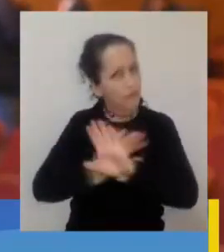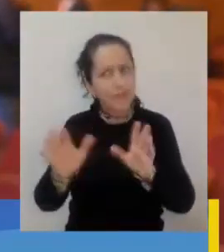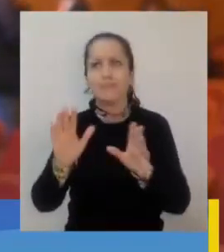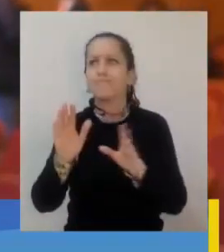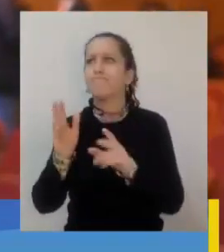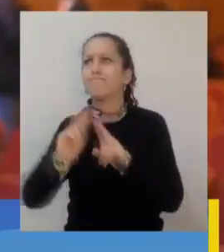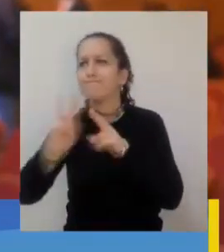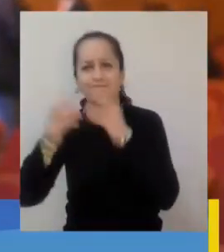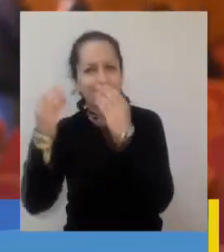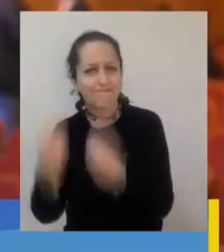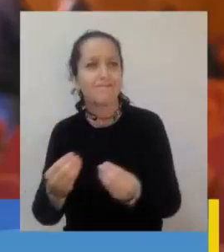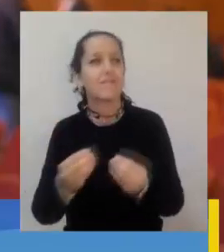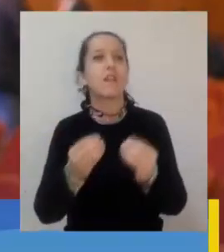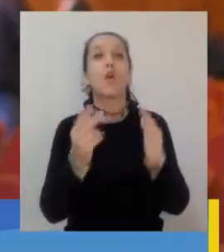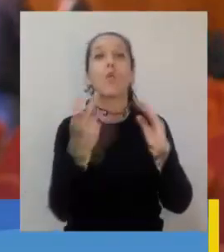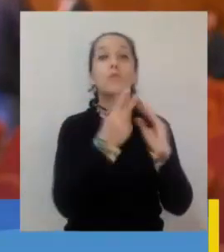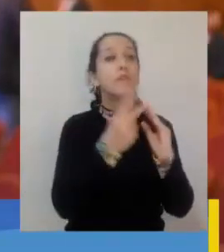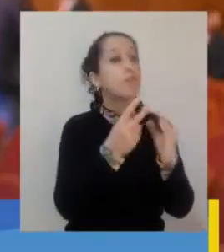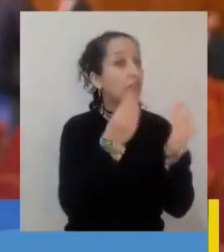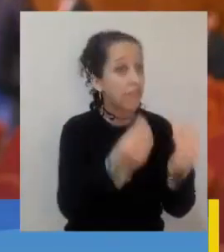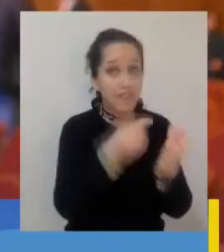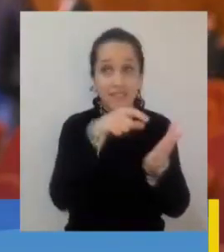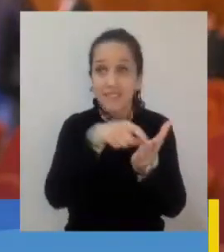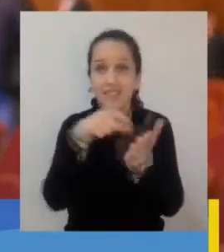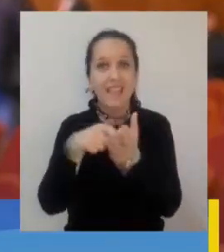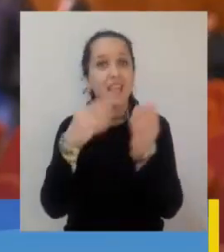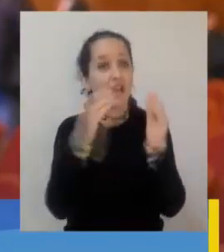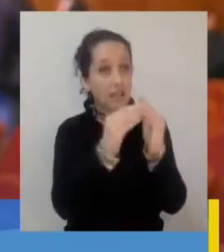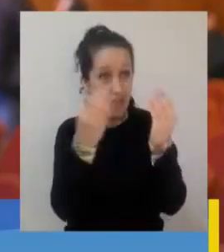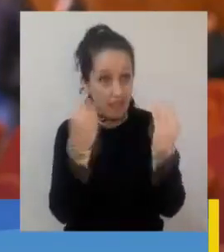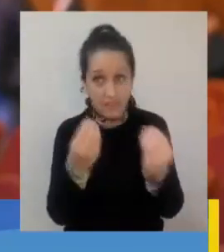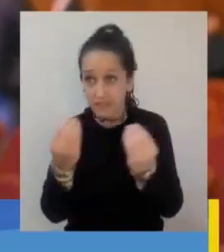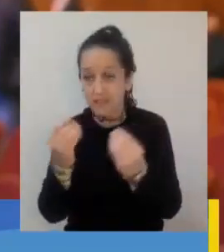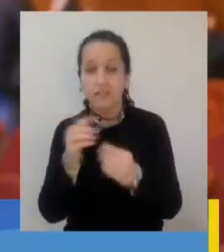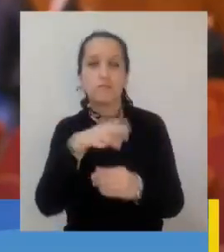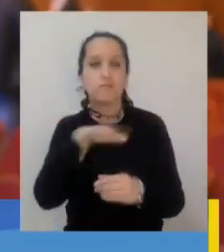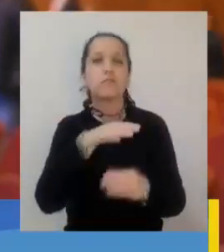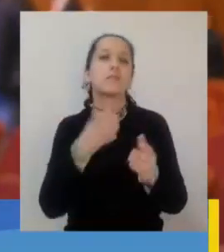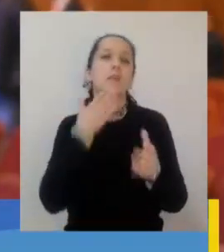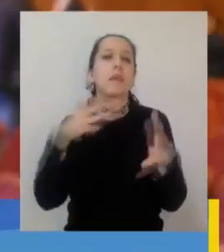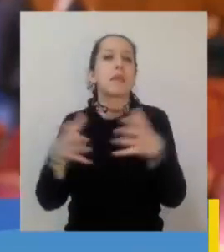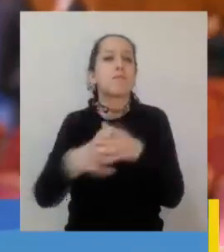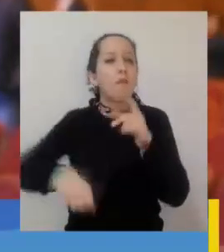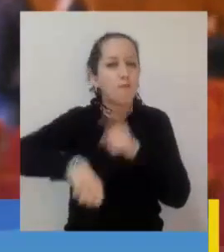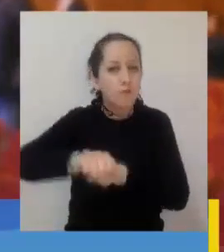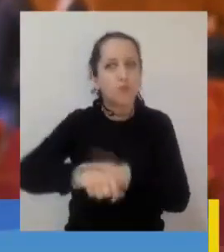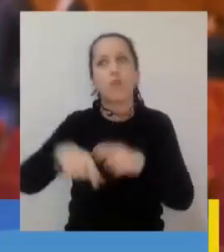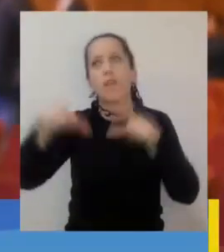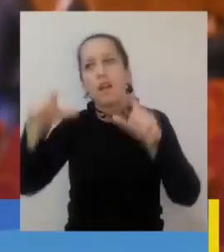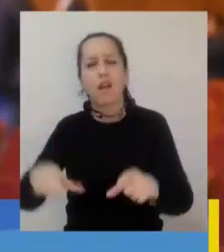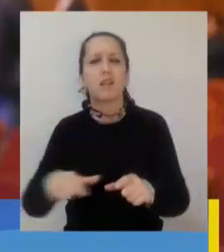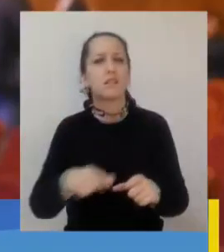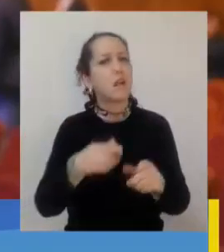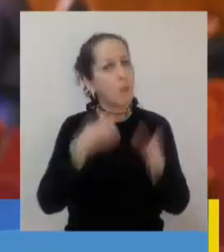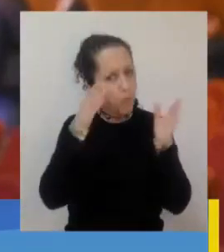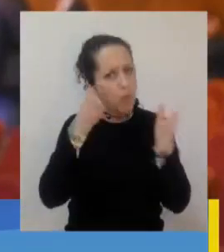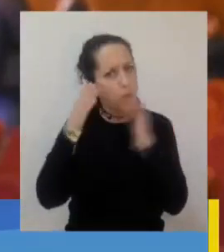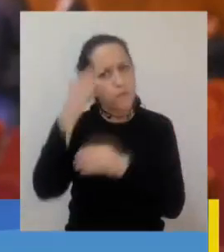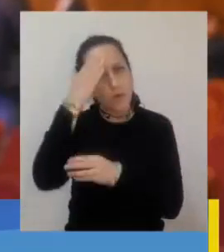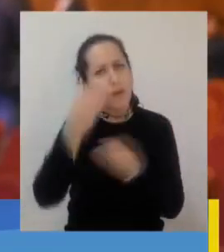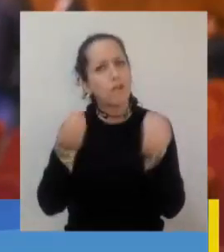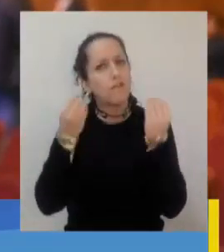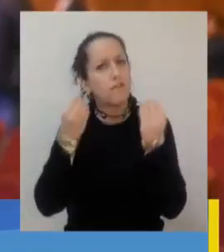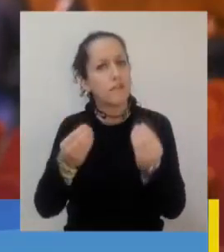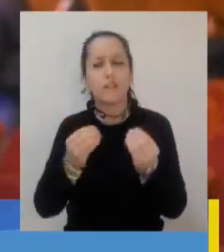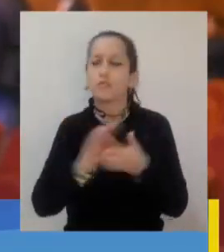preocupado de las juntas de vecinos que tengan sus sedes, los equipos de fútbol, las canchas. Y eso me parece magnífico,